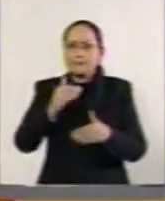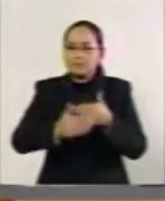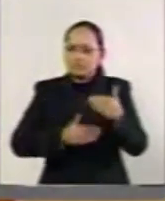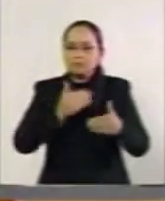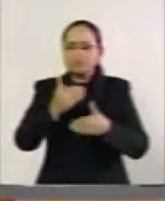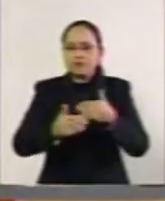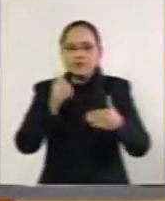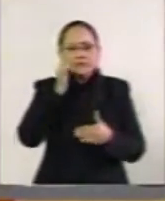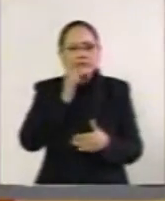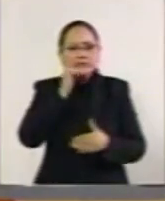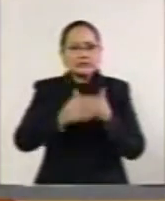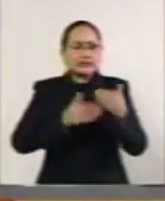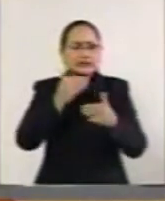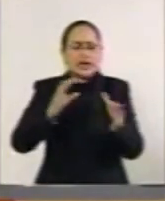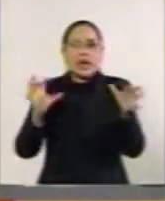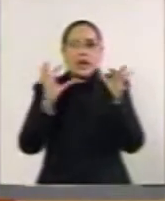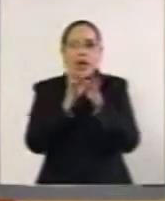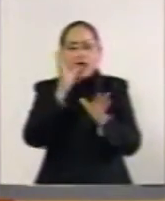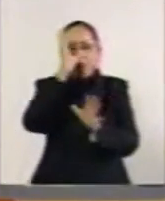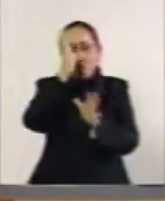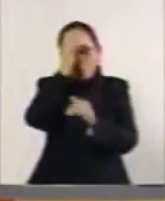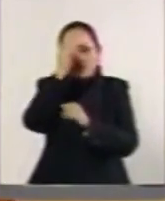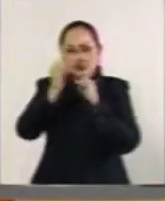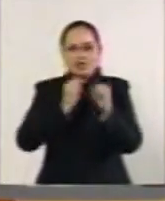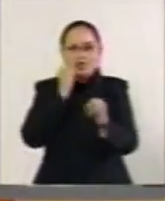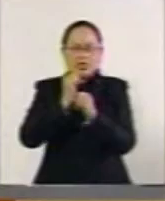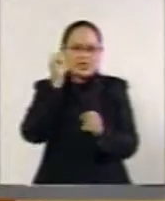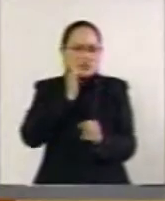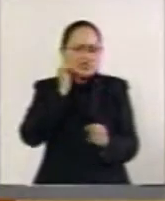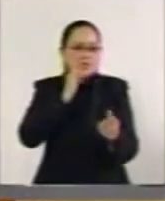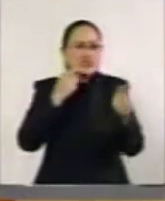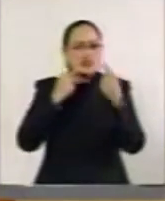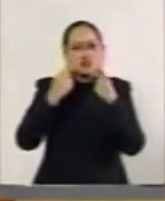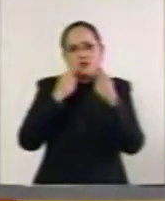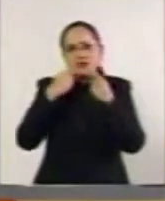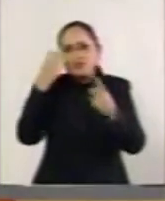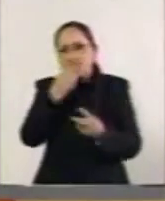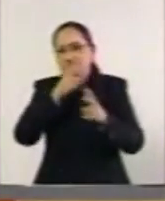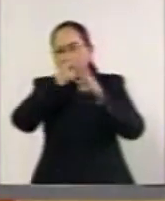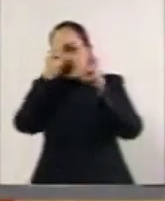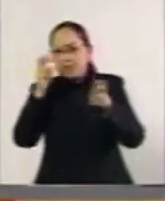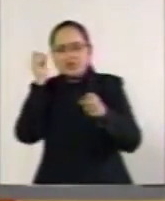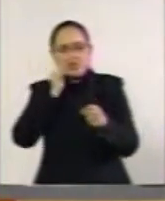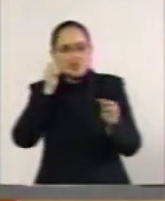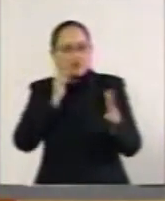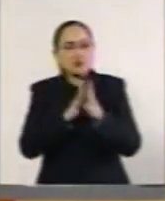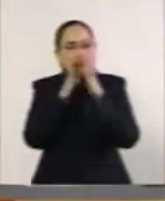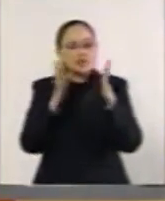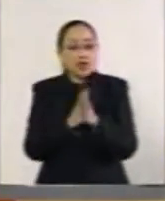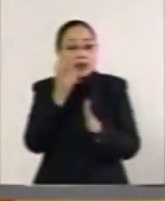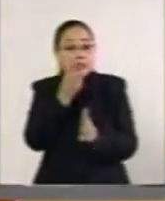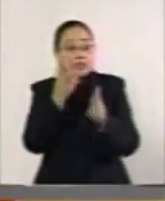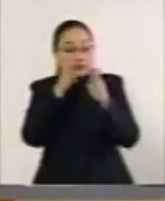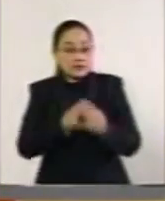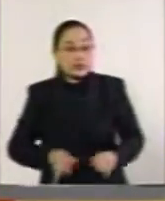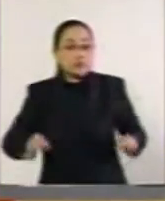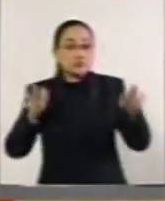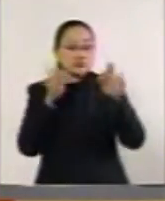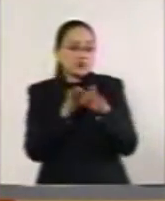está en los ámbitos internacionales discutiendo estos temas, tiene un papel muy